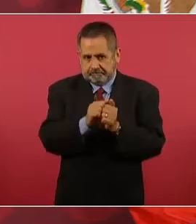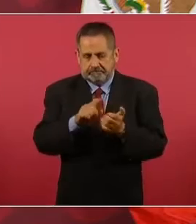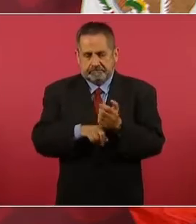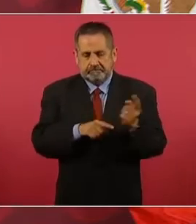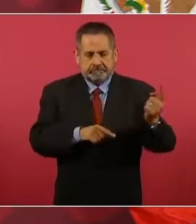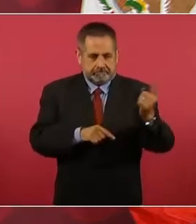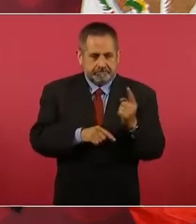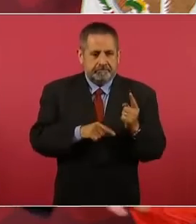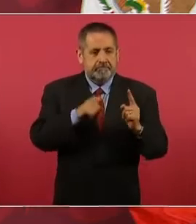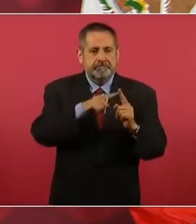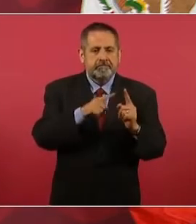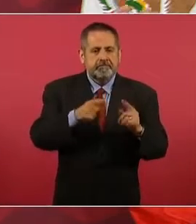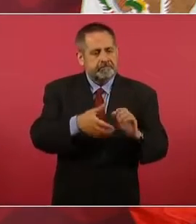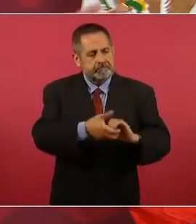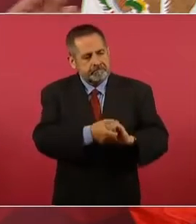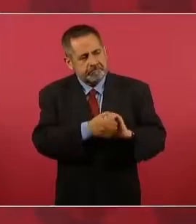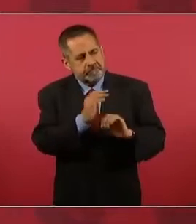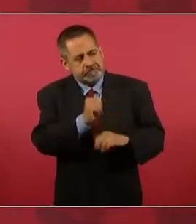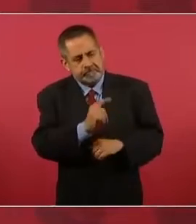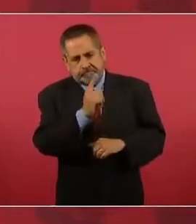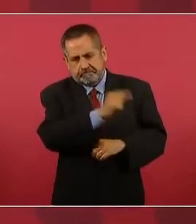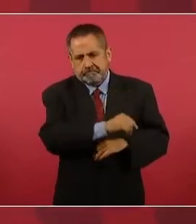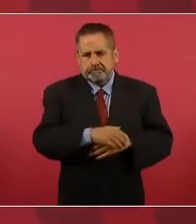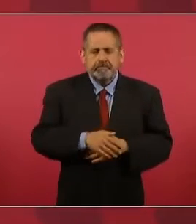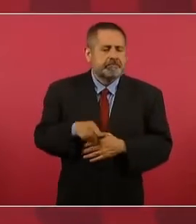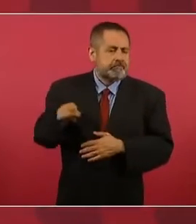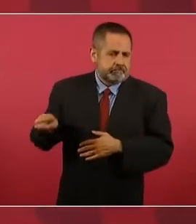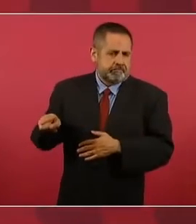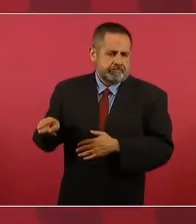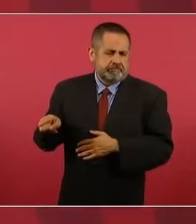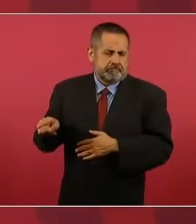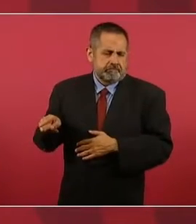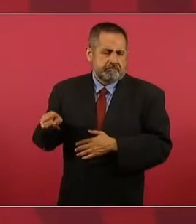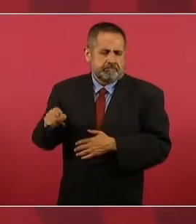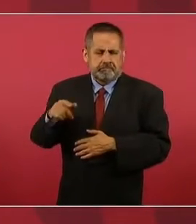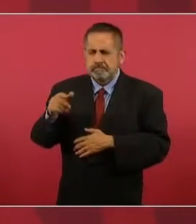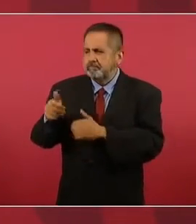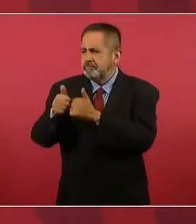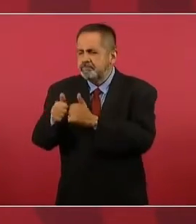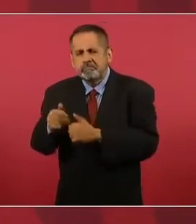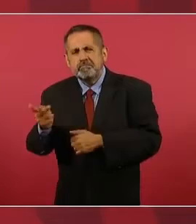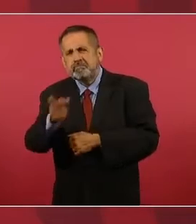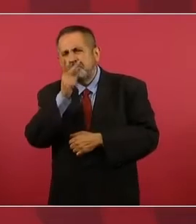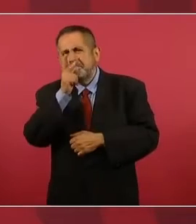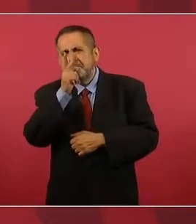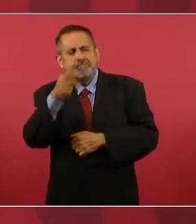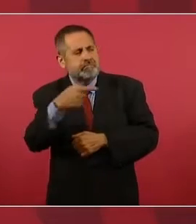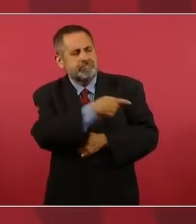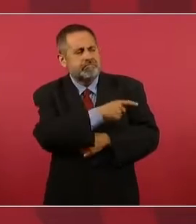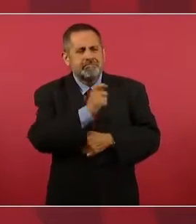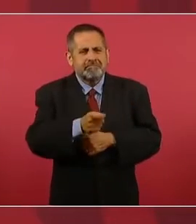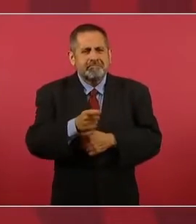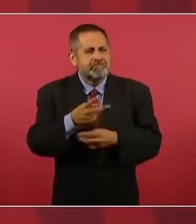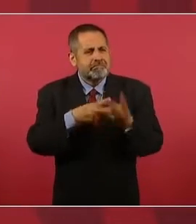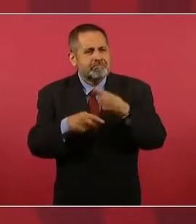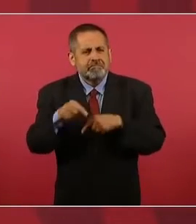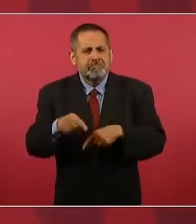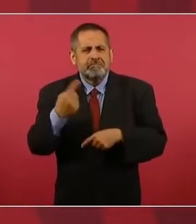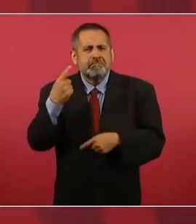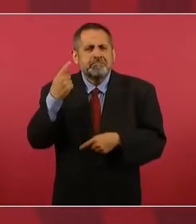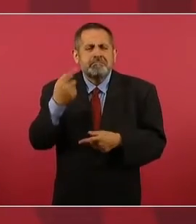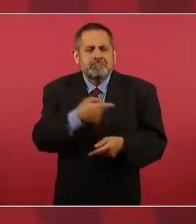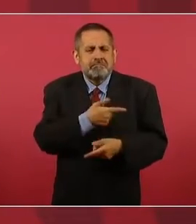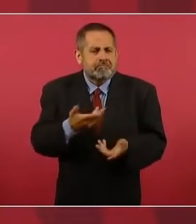y ya se quedó y le preguntó al papá, ¿de a qué